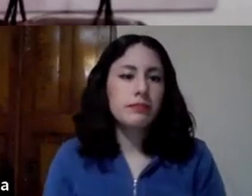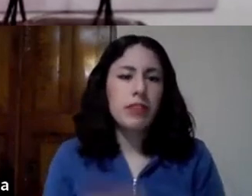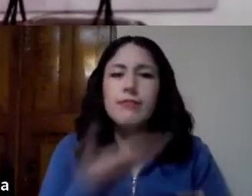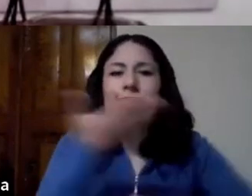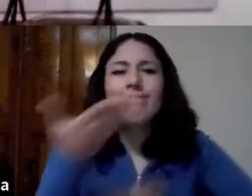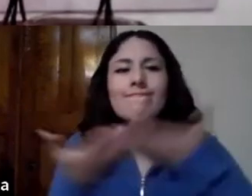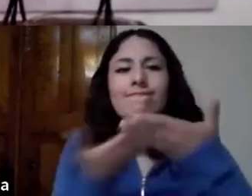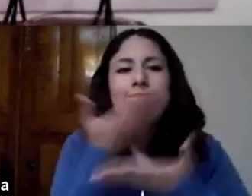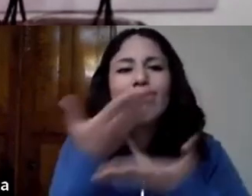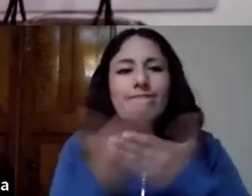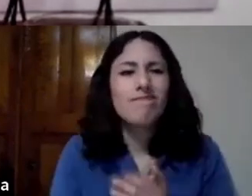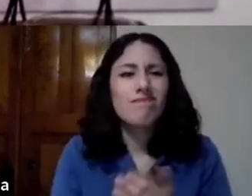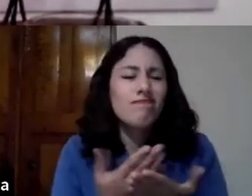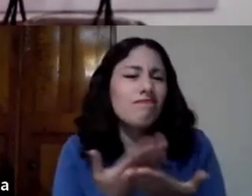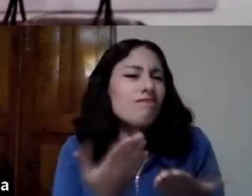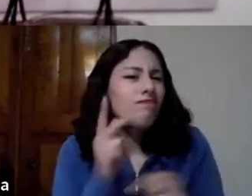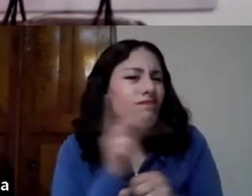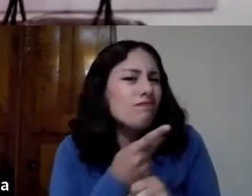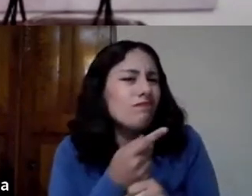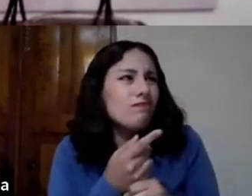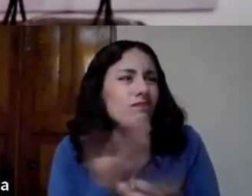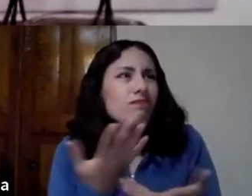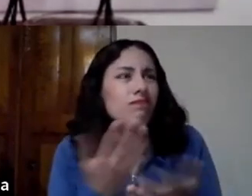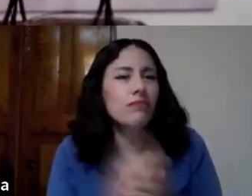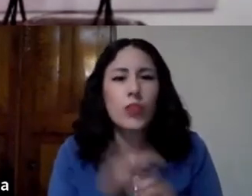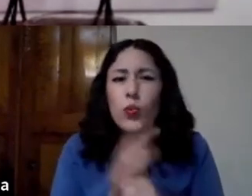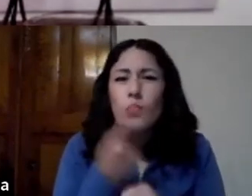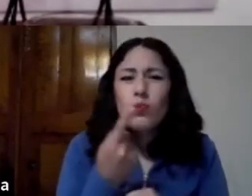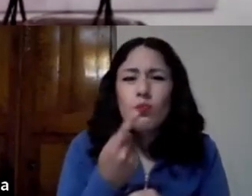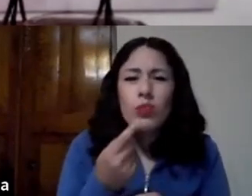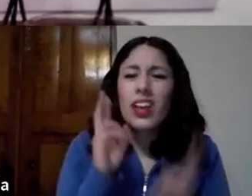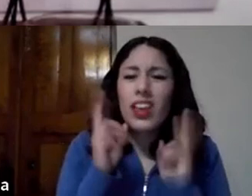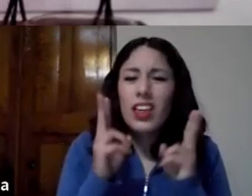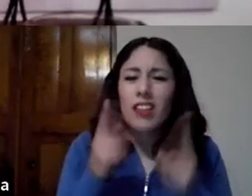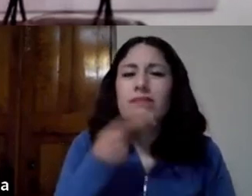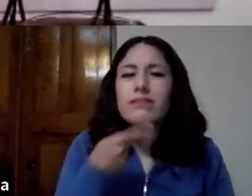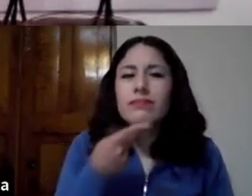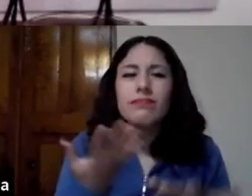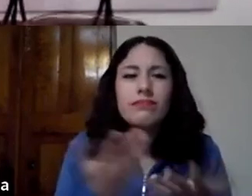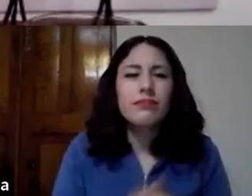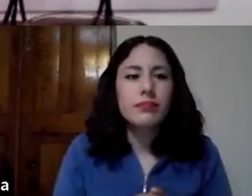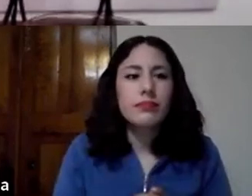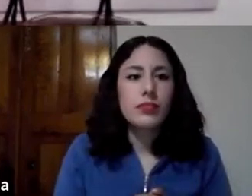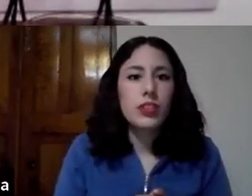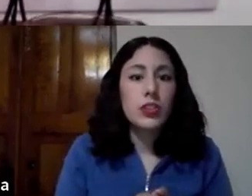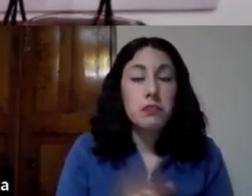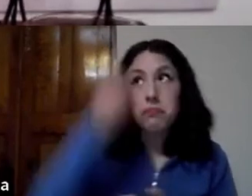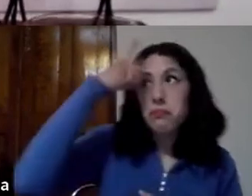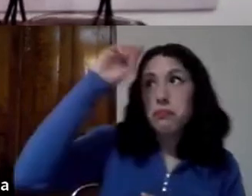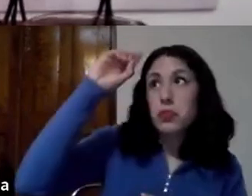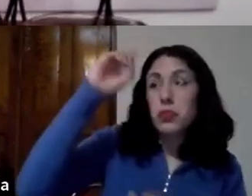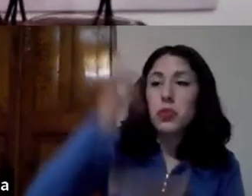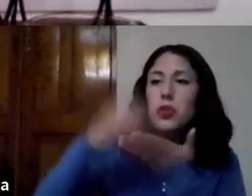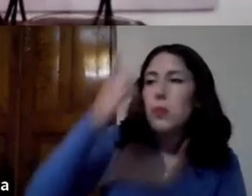¿y a qué viene todo esto? pues a que Dios no nada más nos habla por nuestro nombre sino que nos encuentra